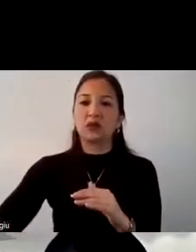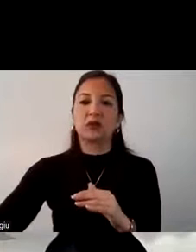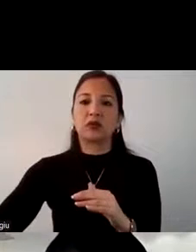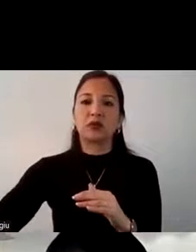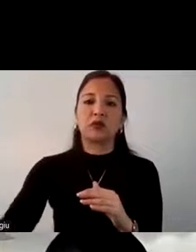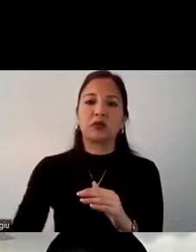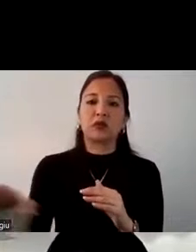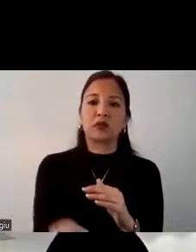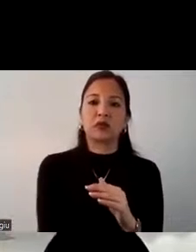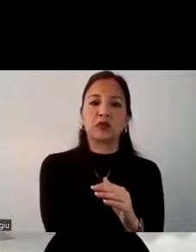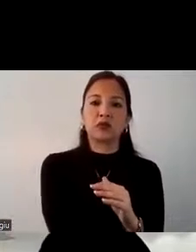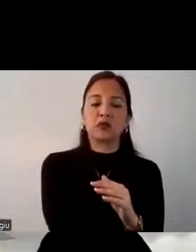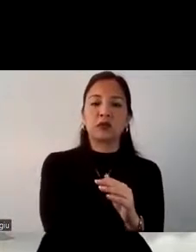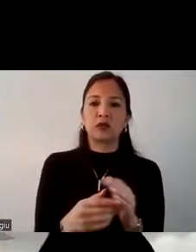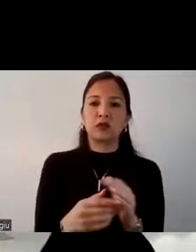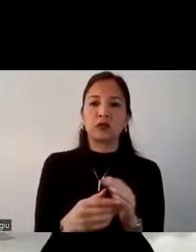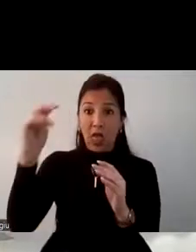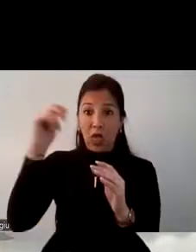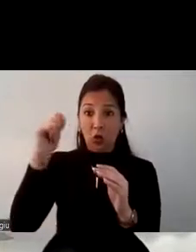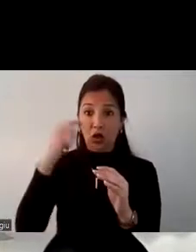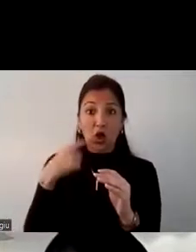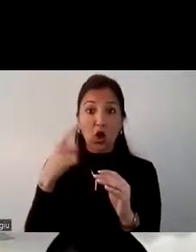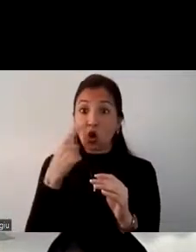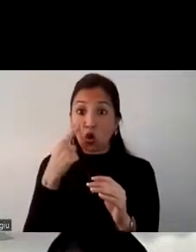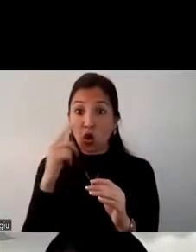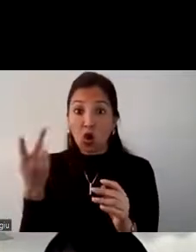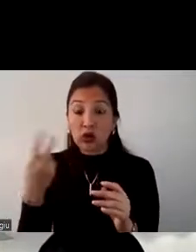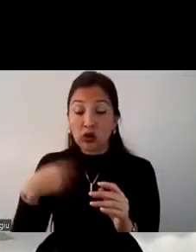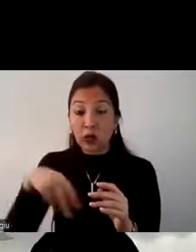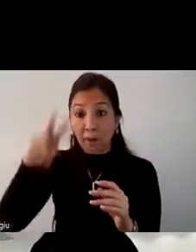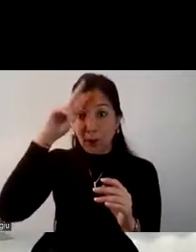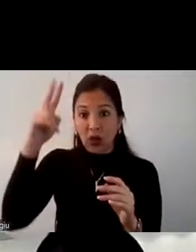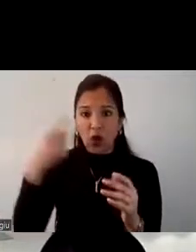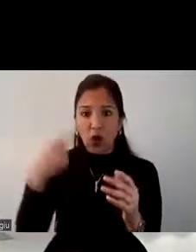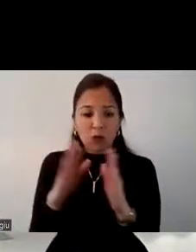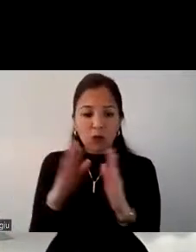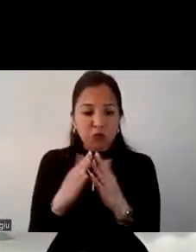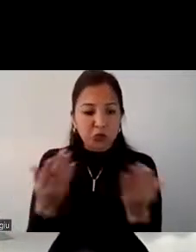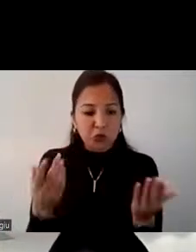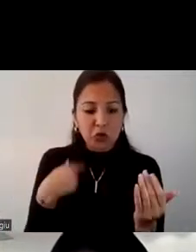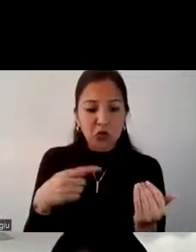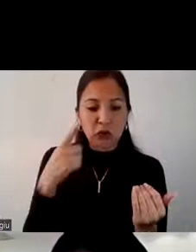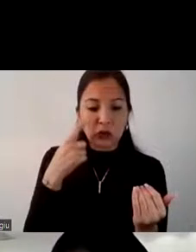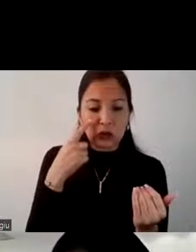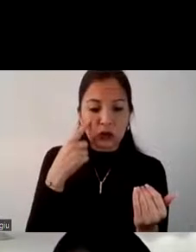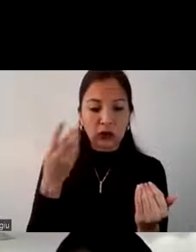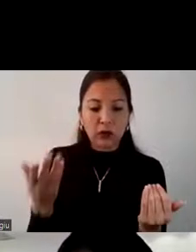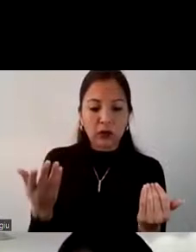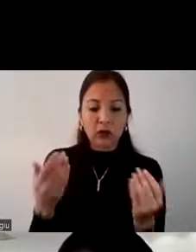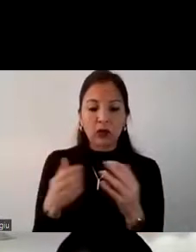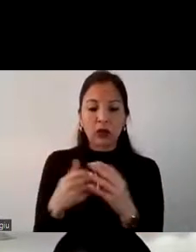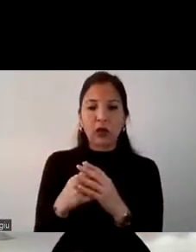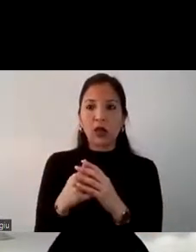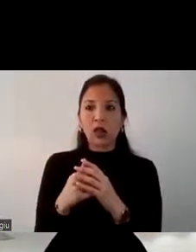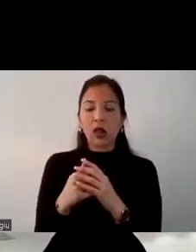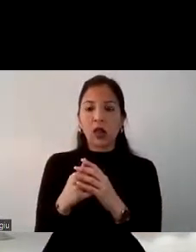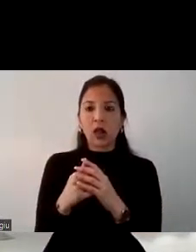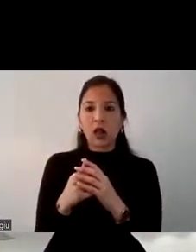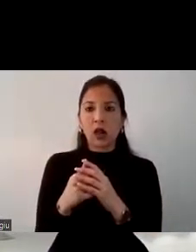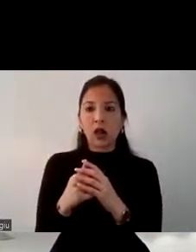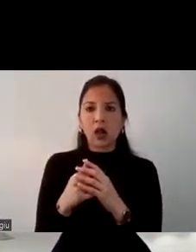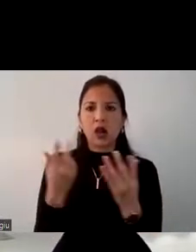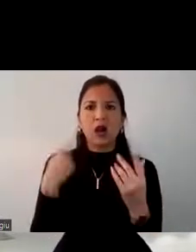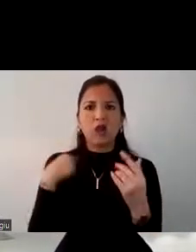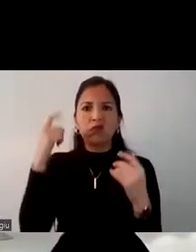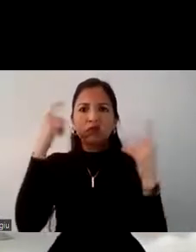los ecuatorianos que no conocen de Perú quizás no han visto información o no les han comentado entonces ahí viene la desinformación